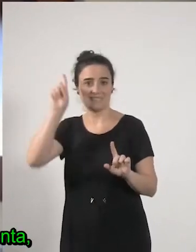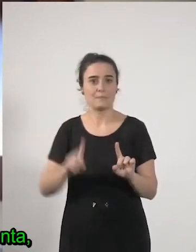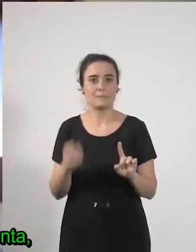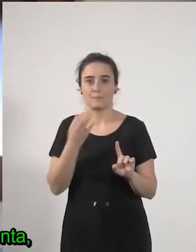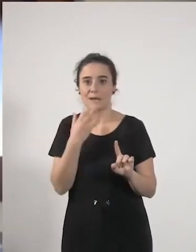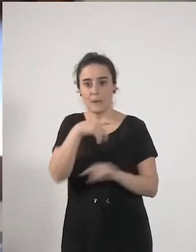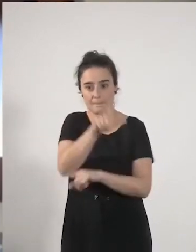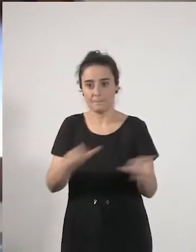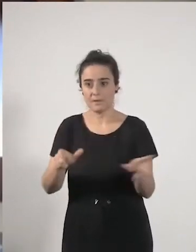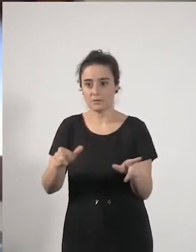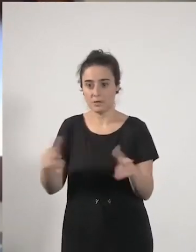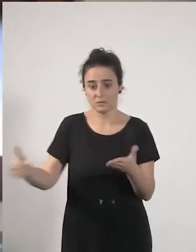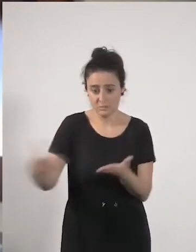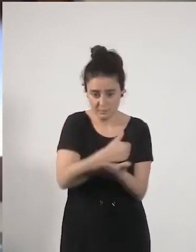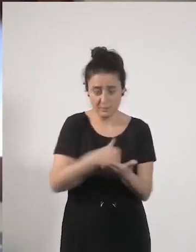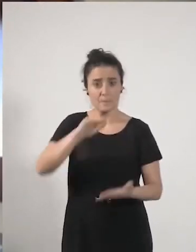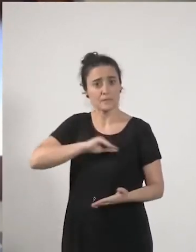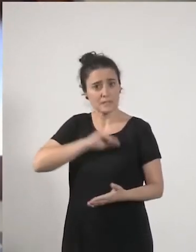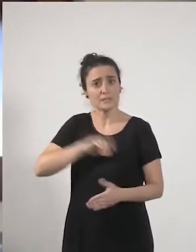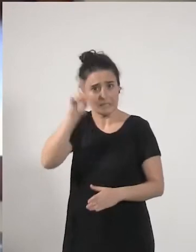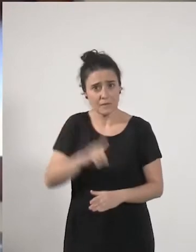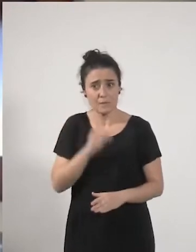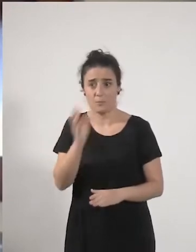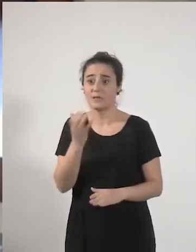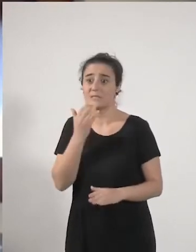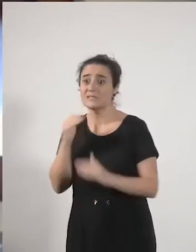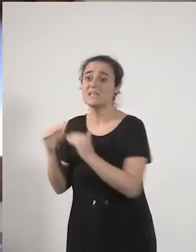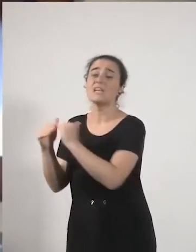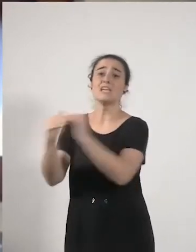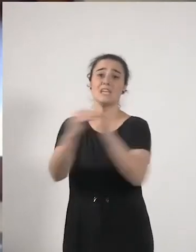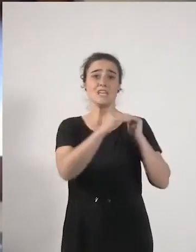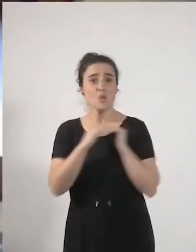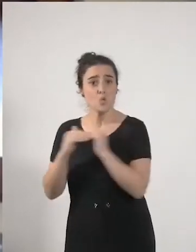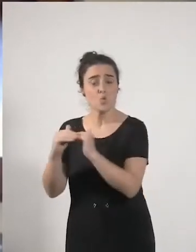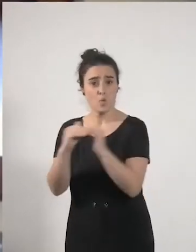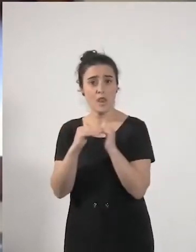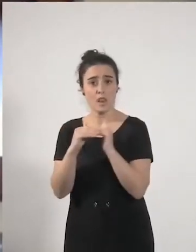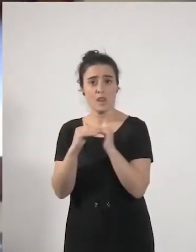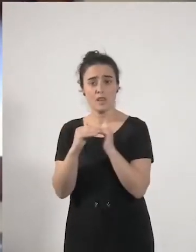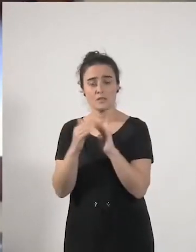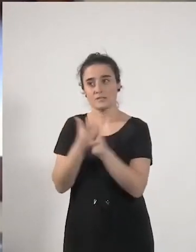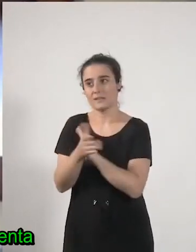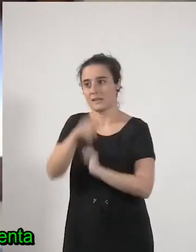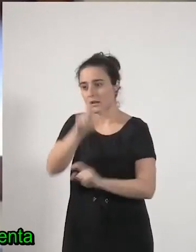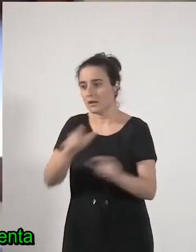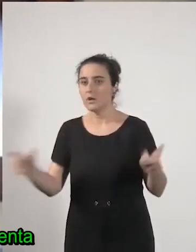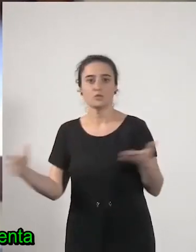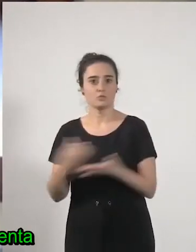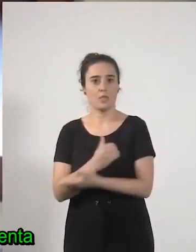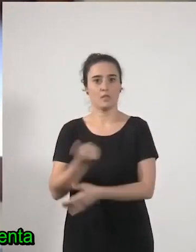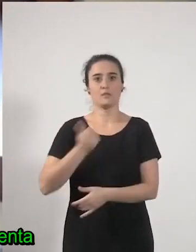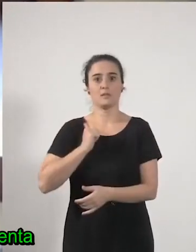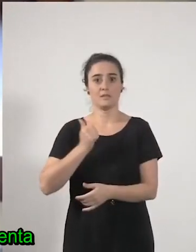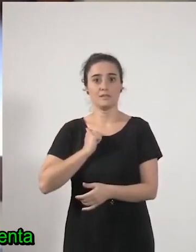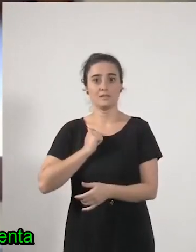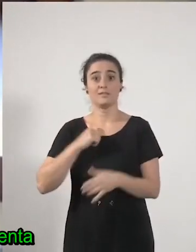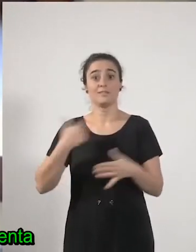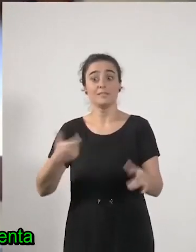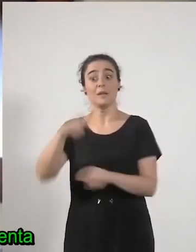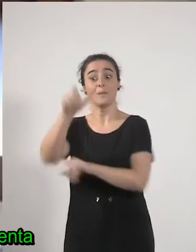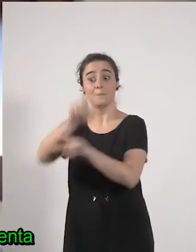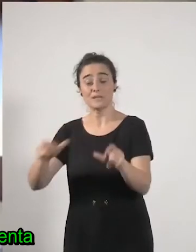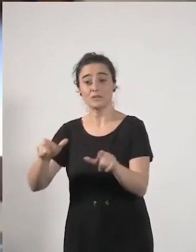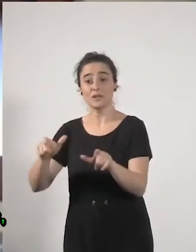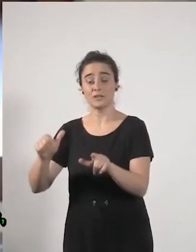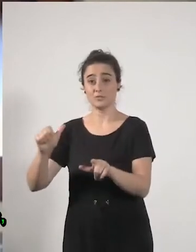mucha renta porque si es igual va a beneficiar a todo el mundo y luego a esas personas de mucha